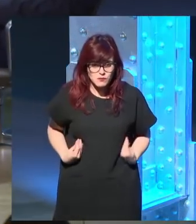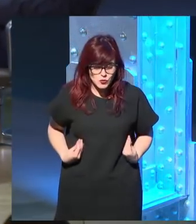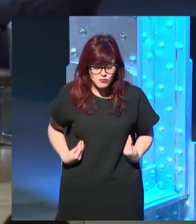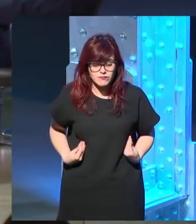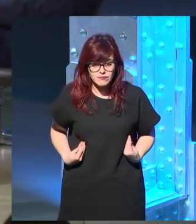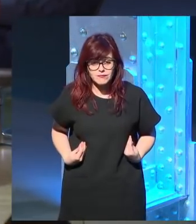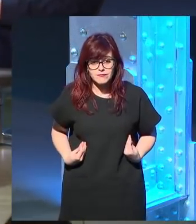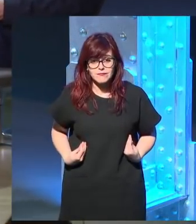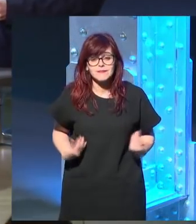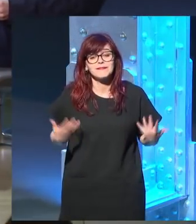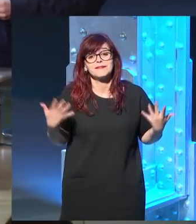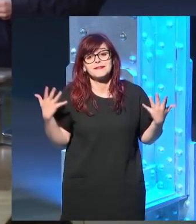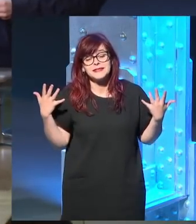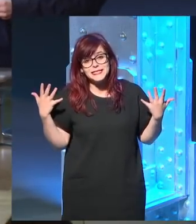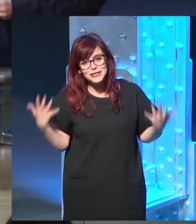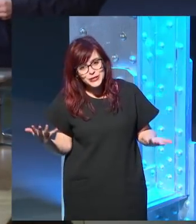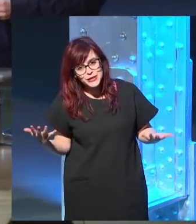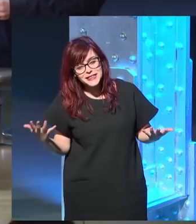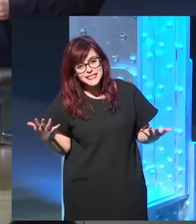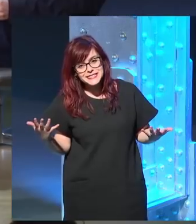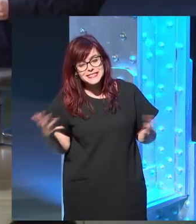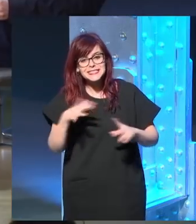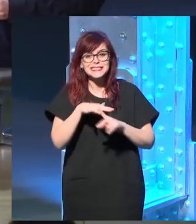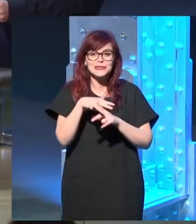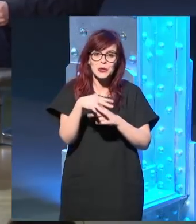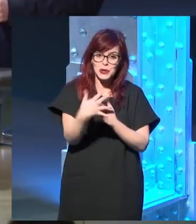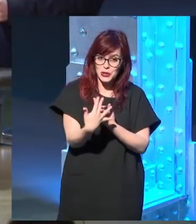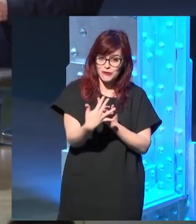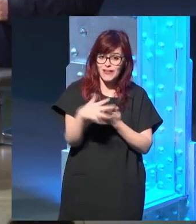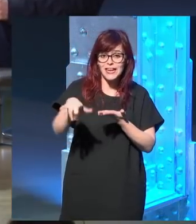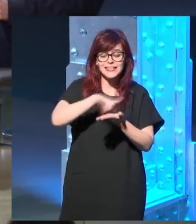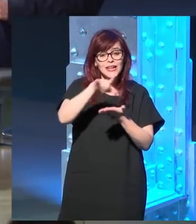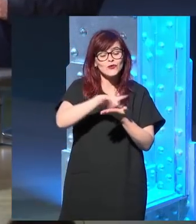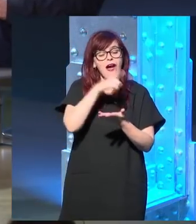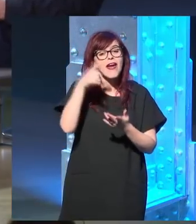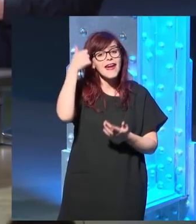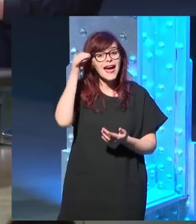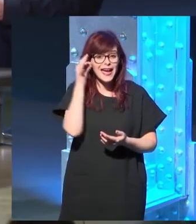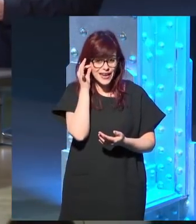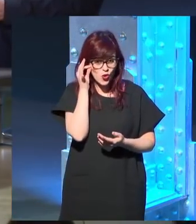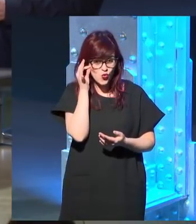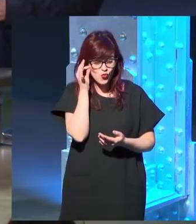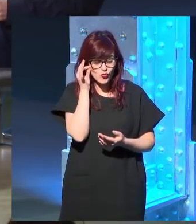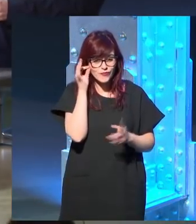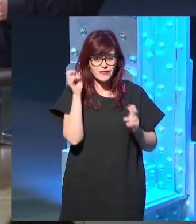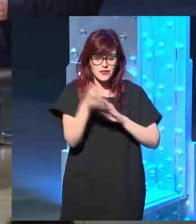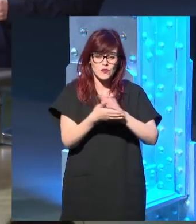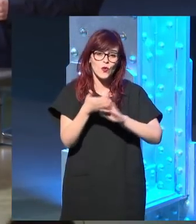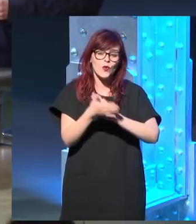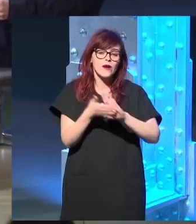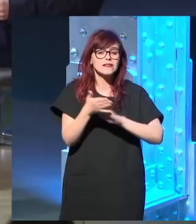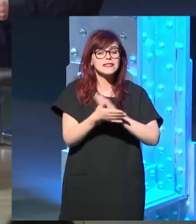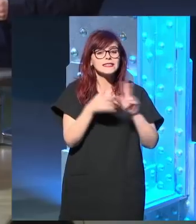Y en el caso de la literatura de género, que es un poco